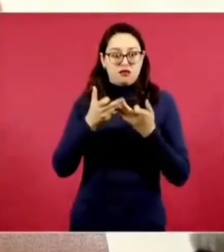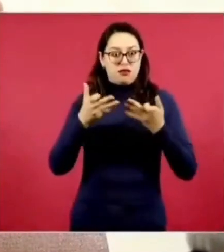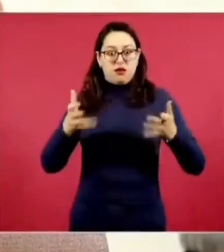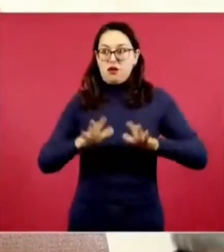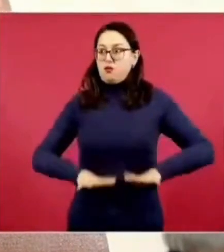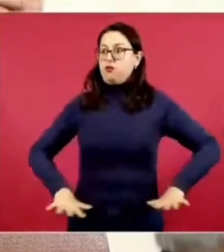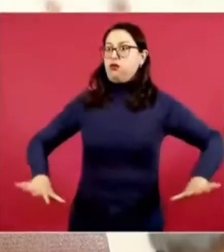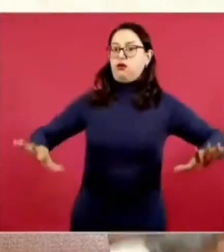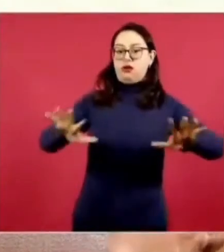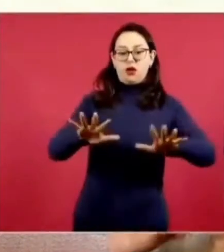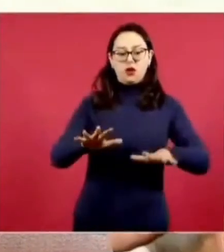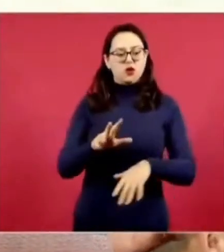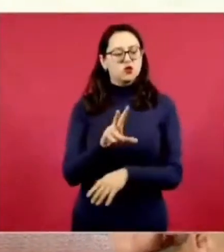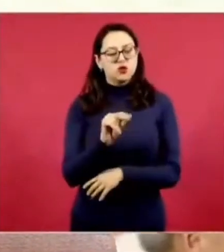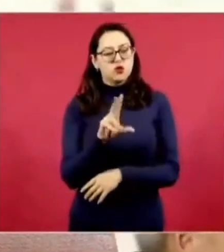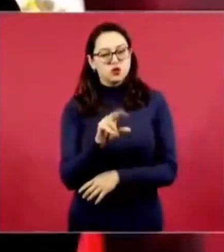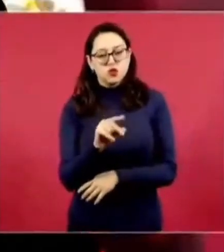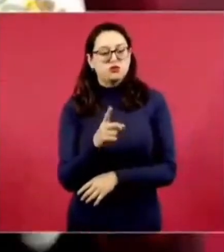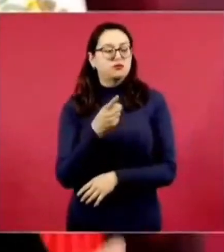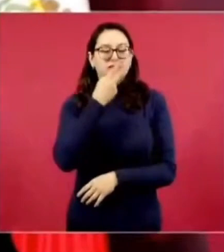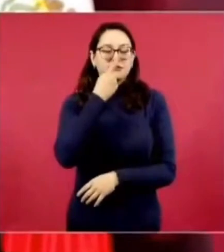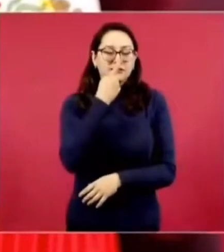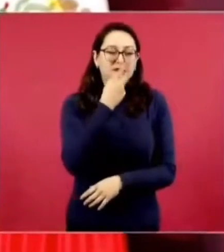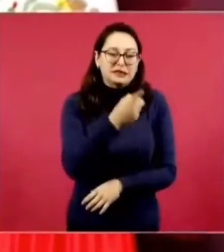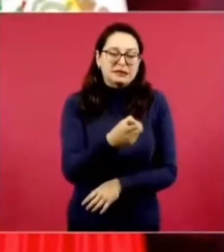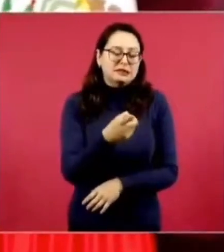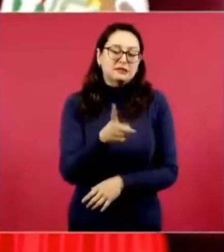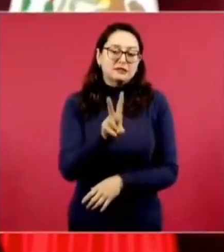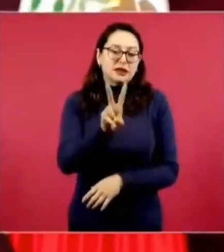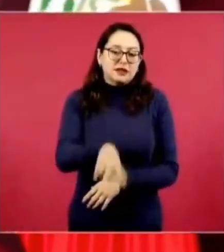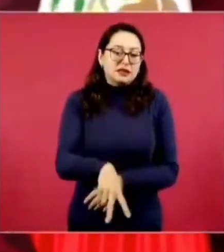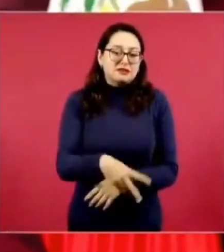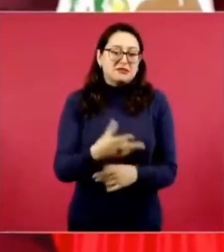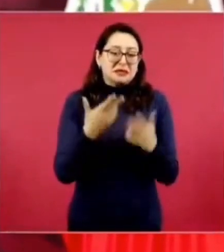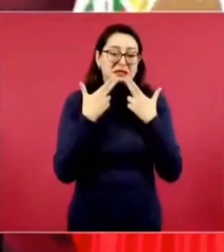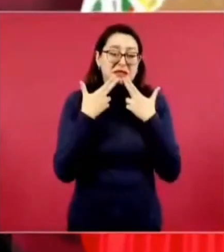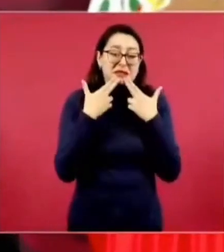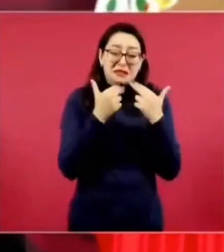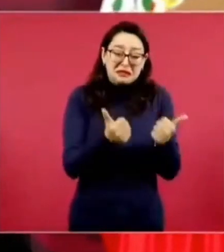pero también aclarar que no es un rancho es una quinta